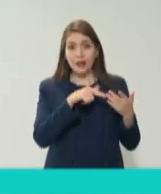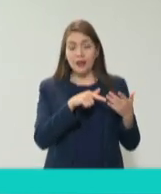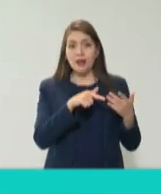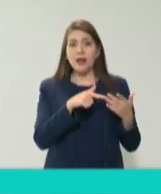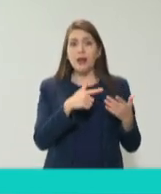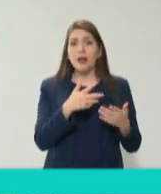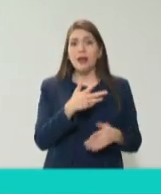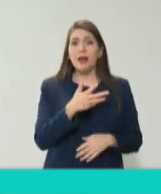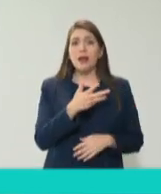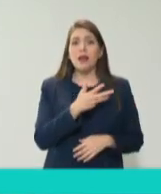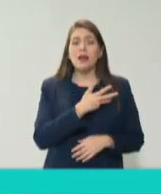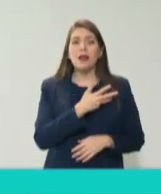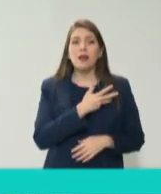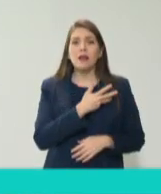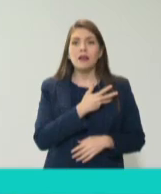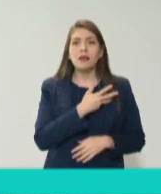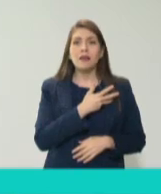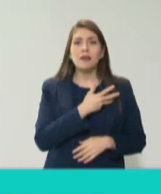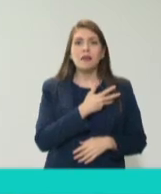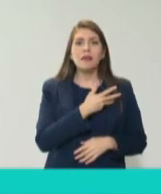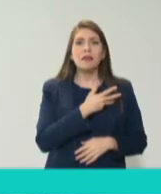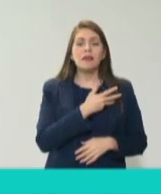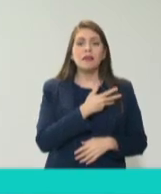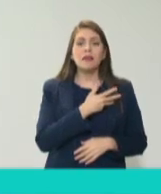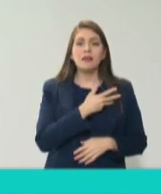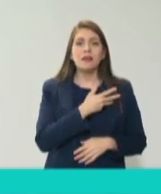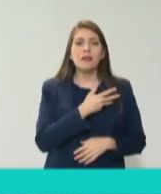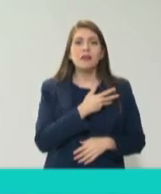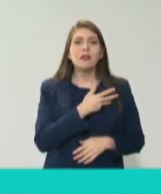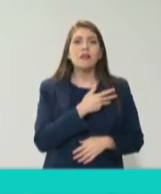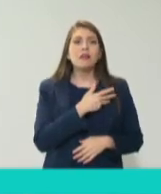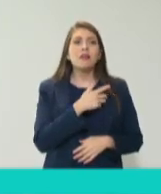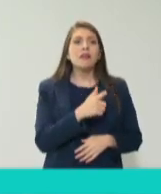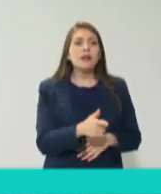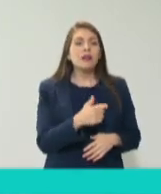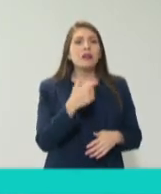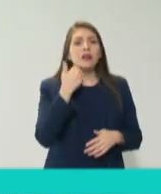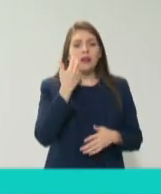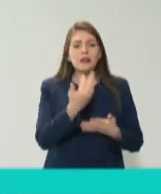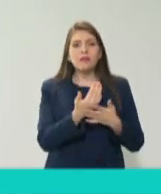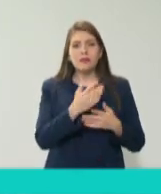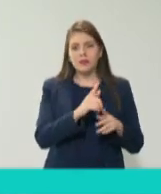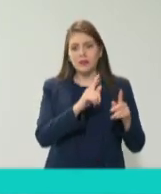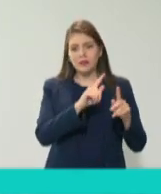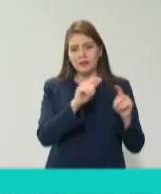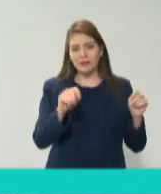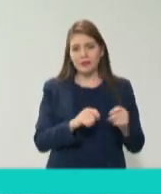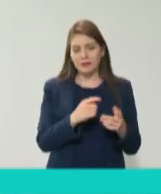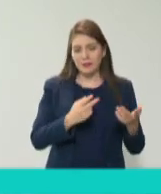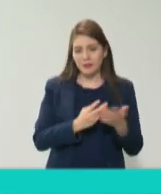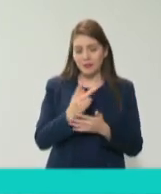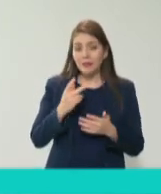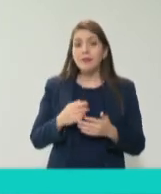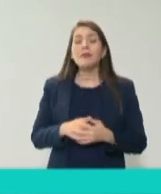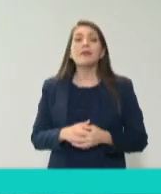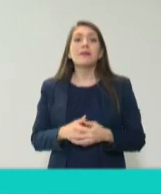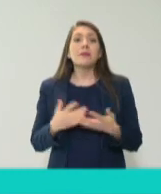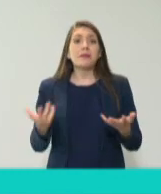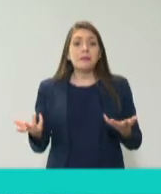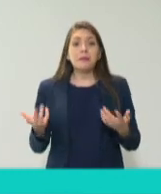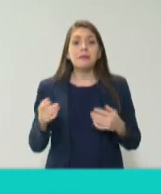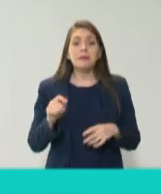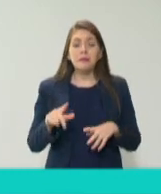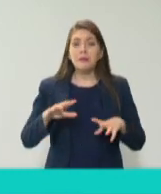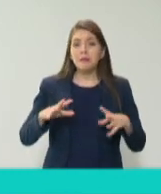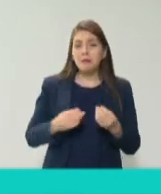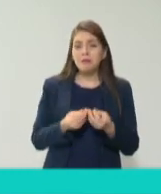esperando graduarse para obtener una profesión. Entonces, en conjunto, los 9 más los 14, estamos hablando